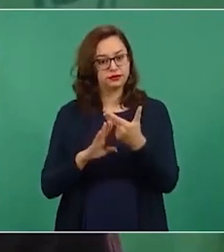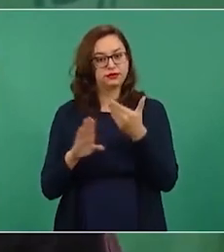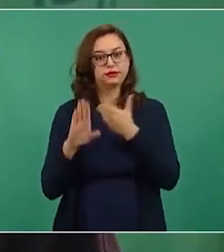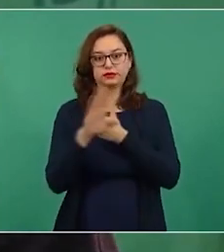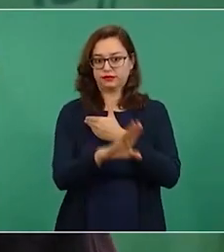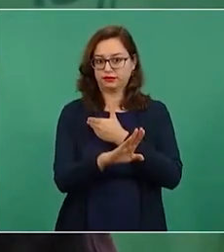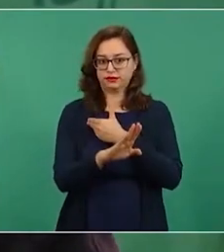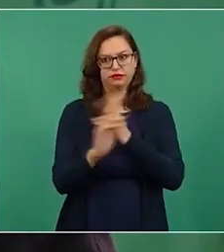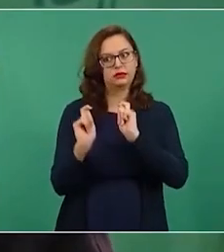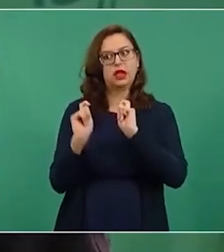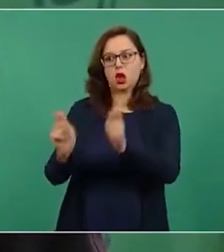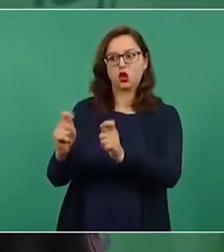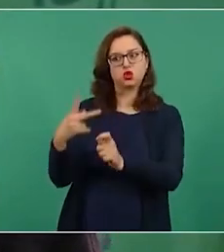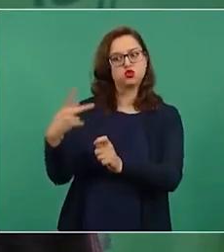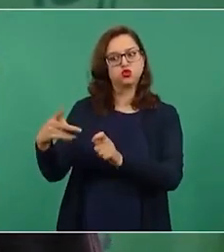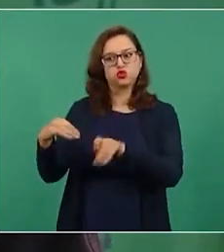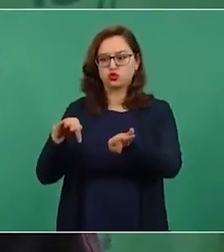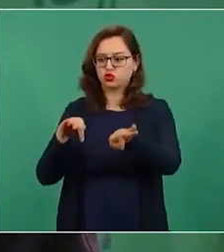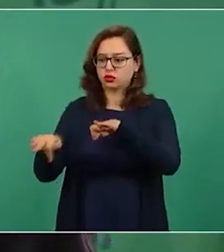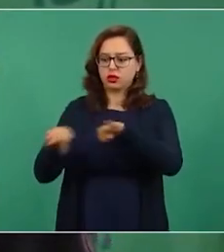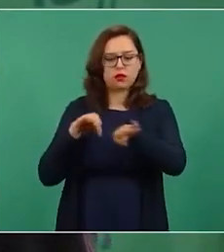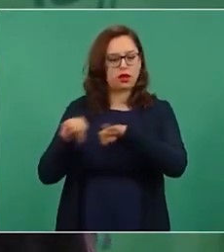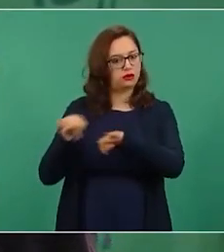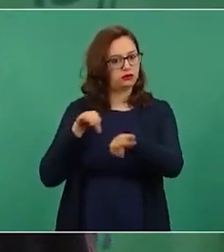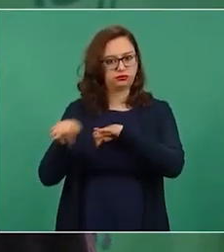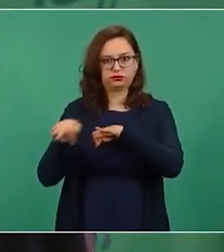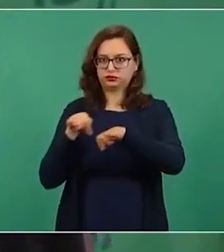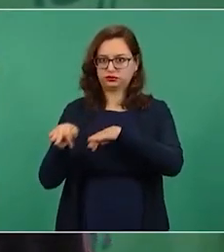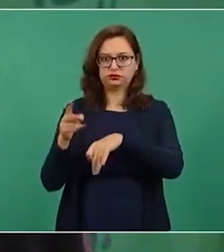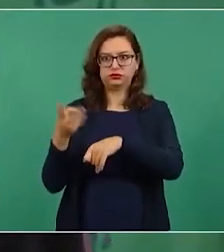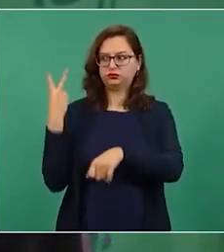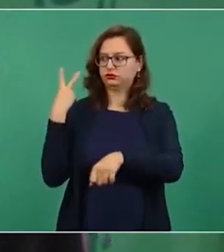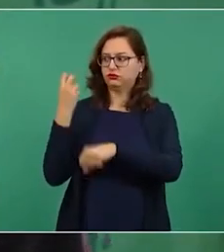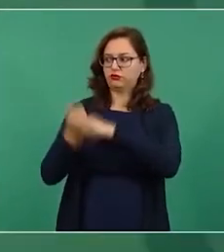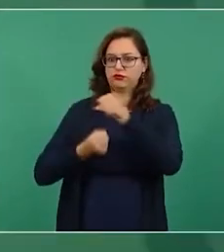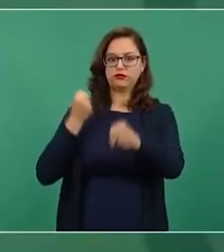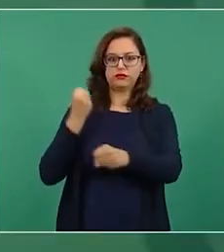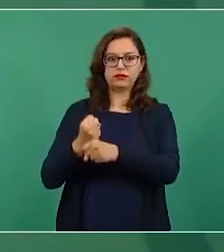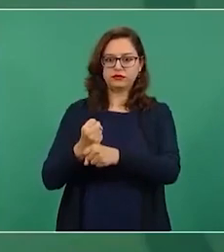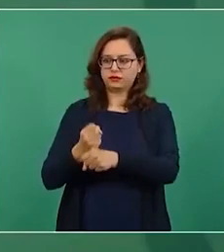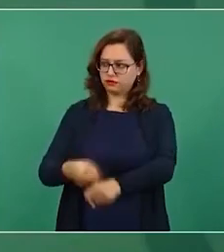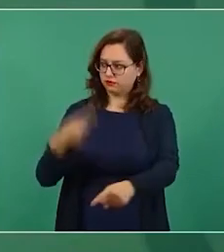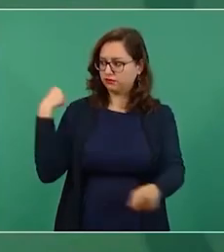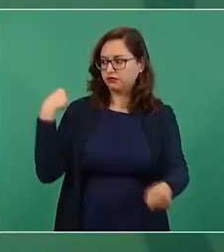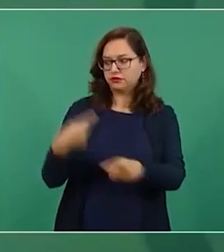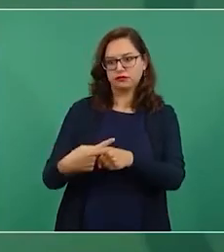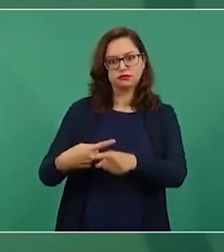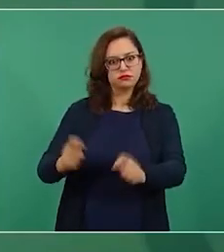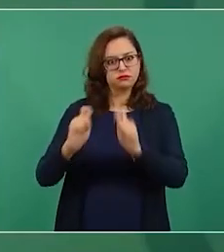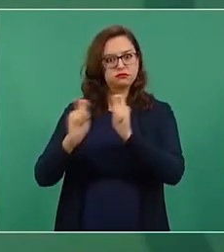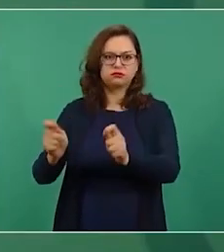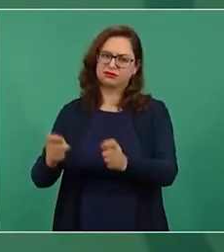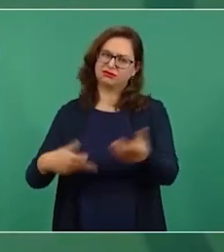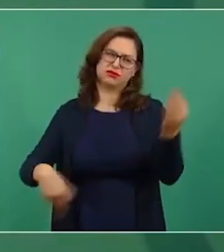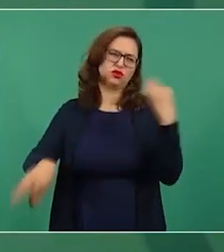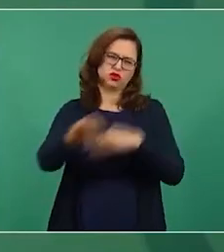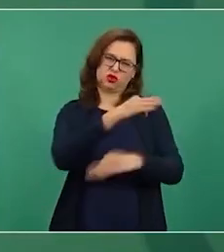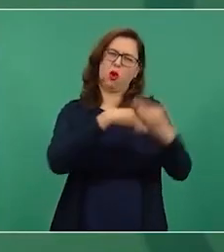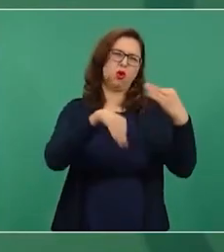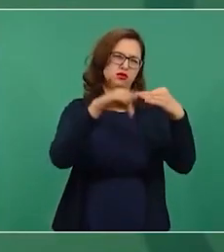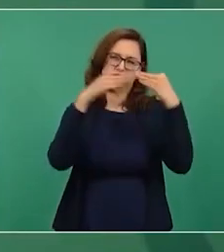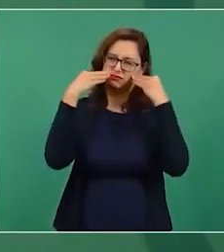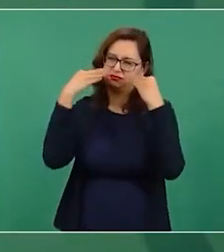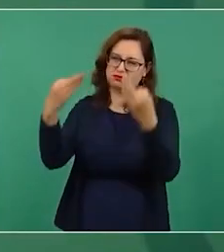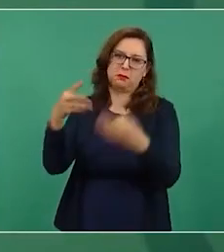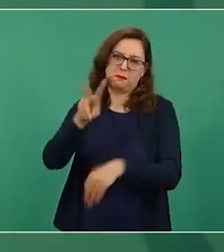Es su tarea desde el principio. Es público y es notorio que él es